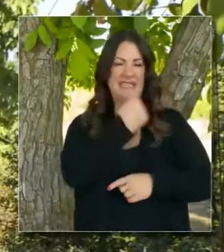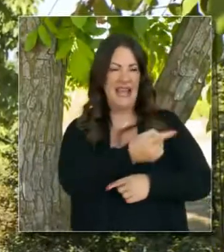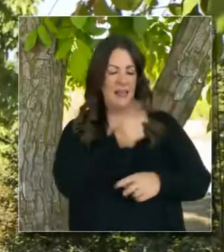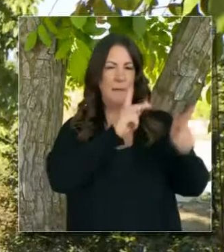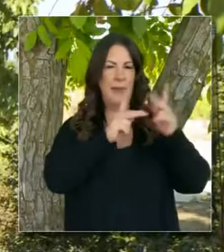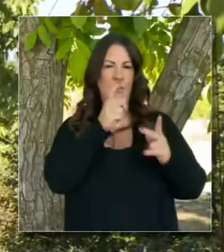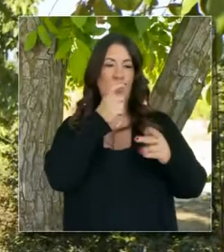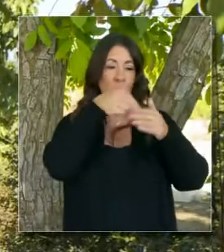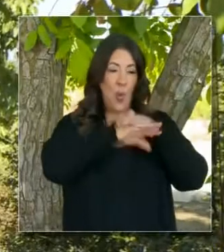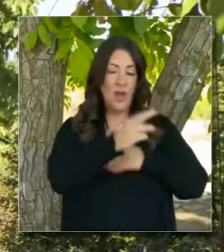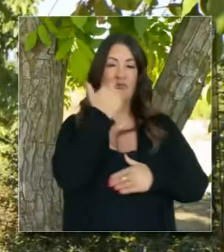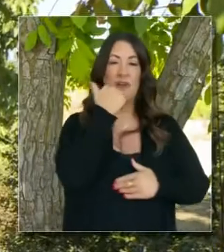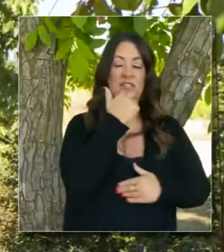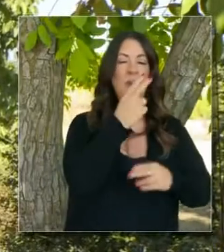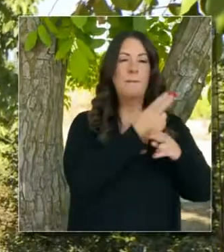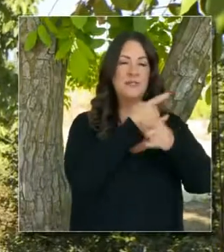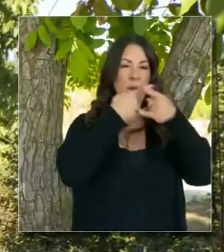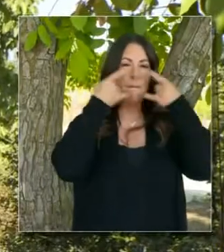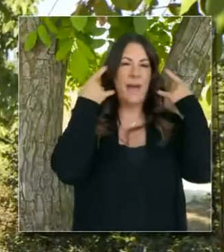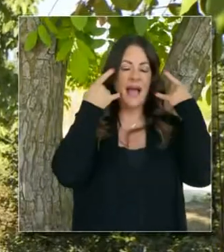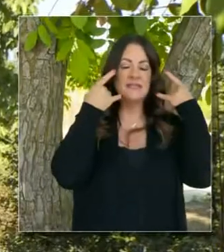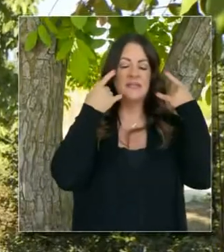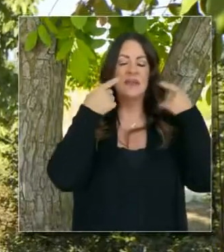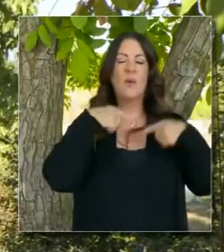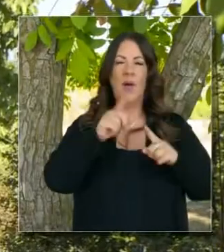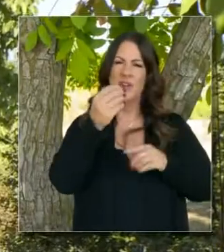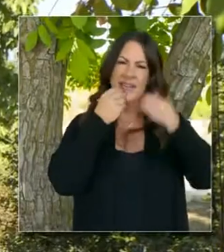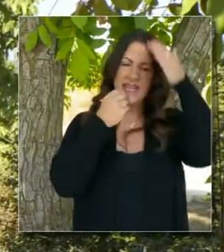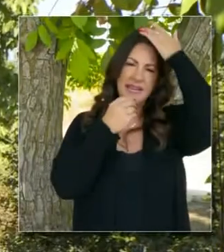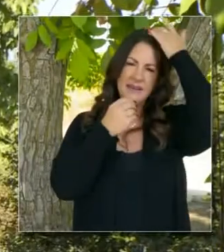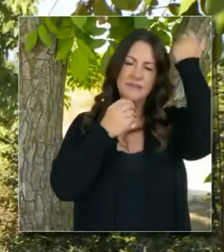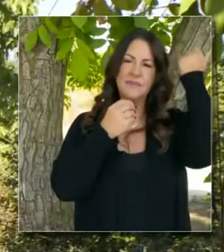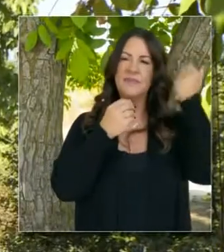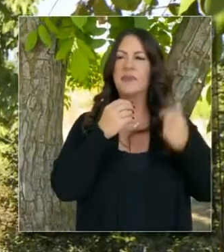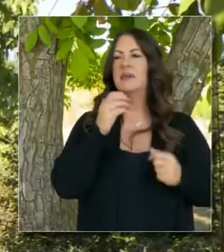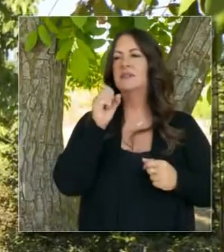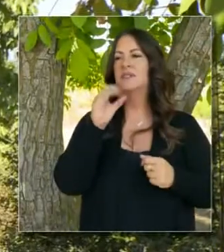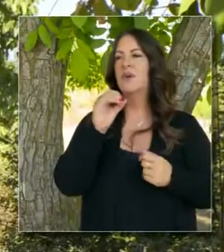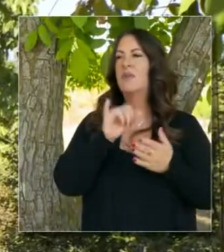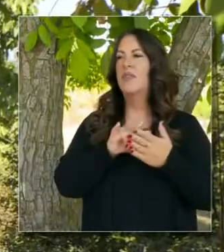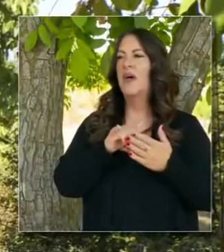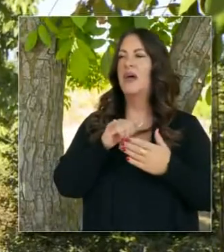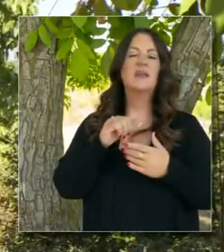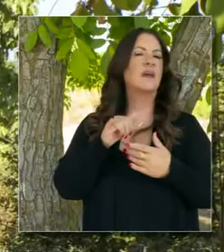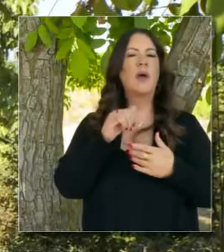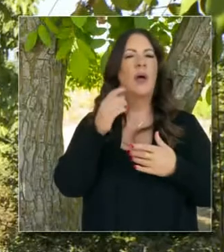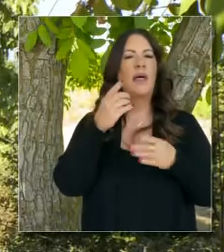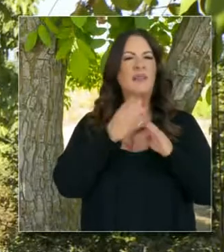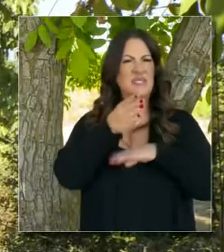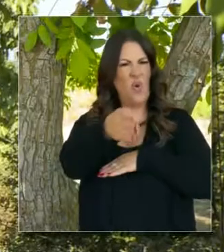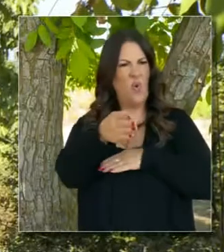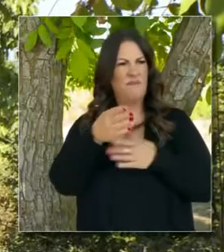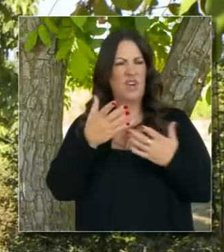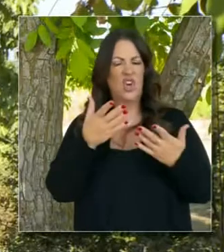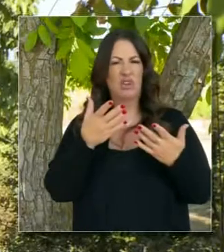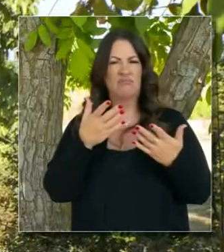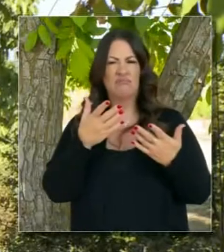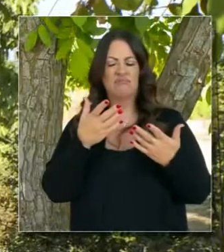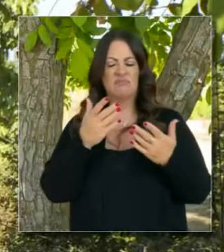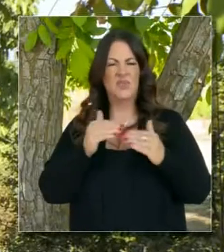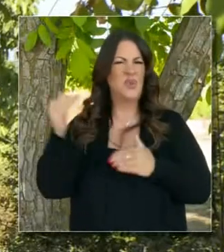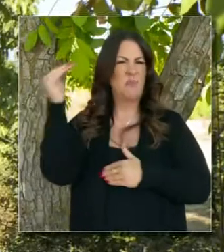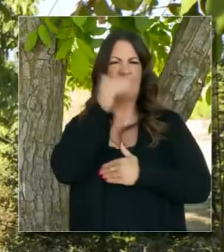que mandó ayer usando mascarillas a los comensales. Y inmediatamente lo dijo como que era